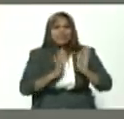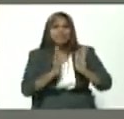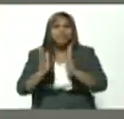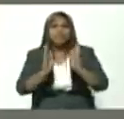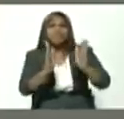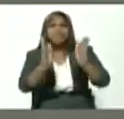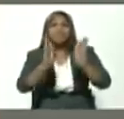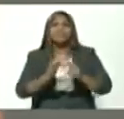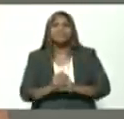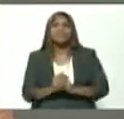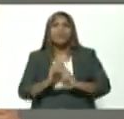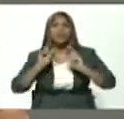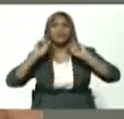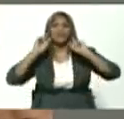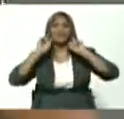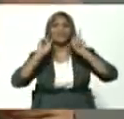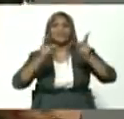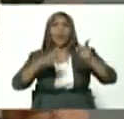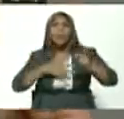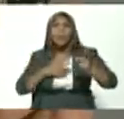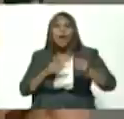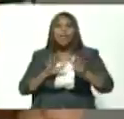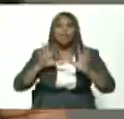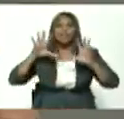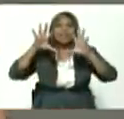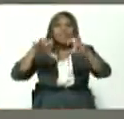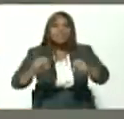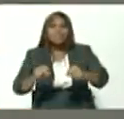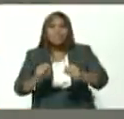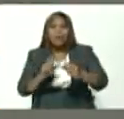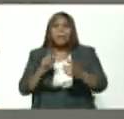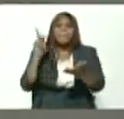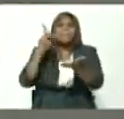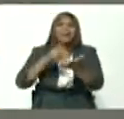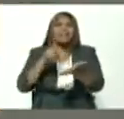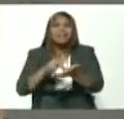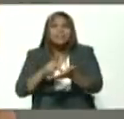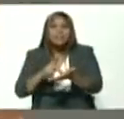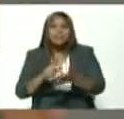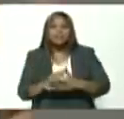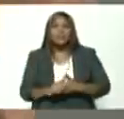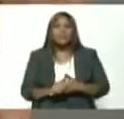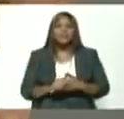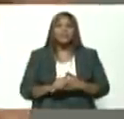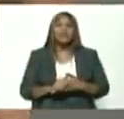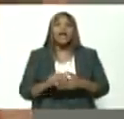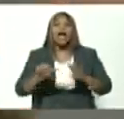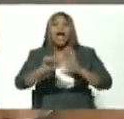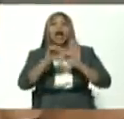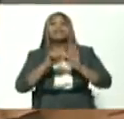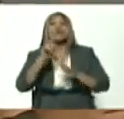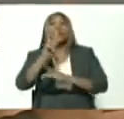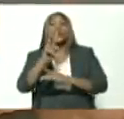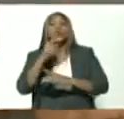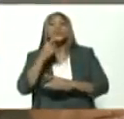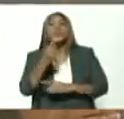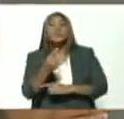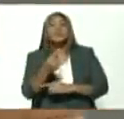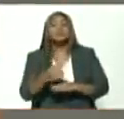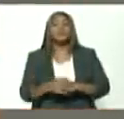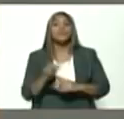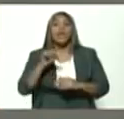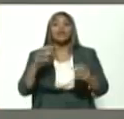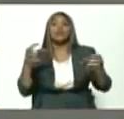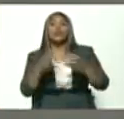es una autopista para el empoderamiento para la participación protagónica en su artículo 2 establece que estos consejos